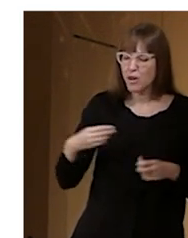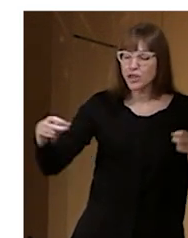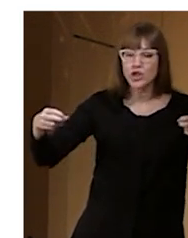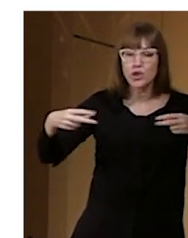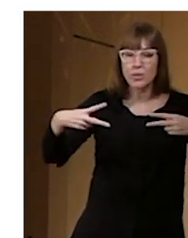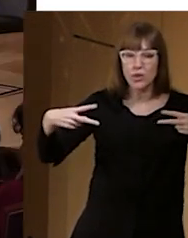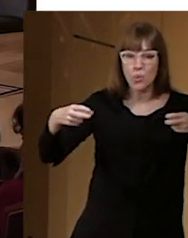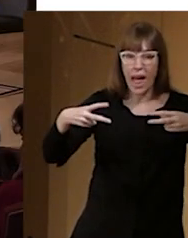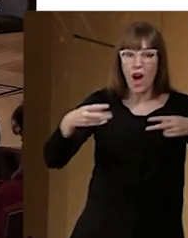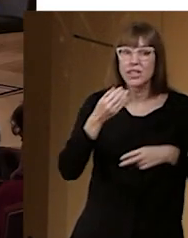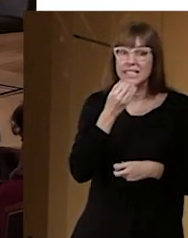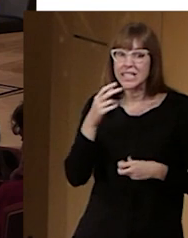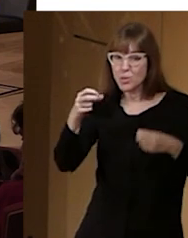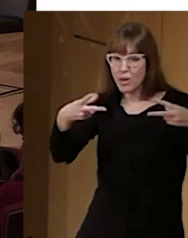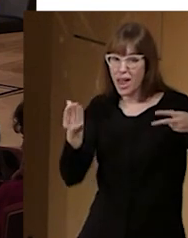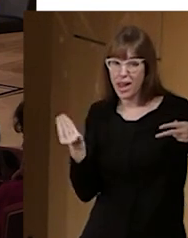ponemos, se tiene que ver.